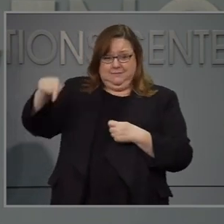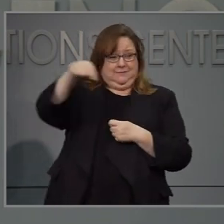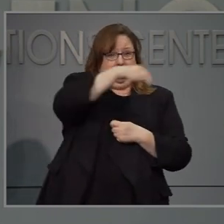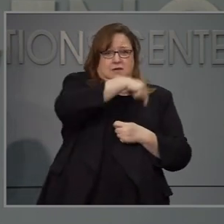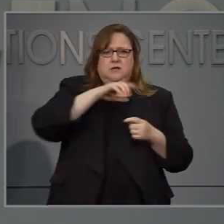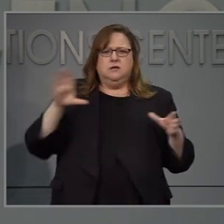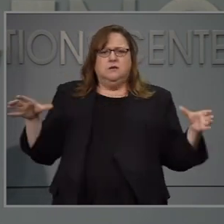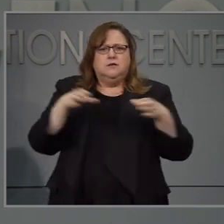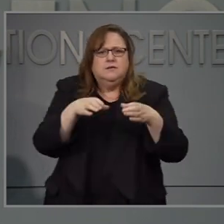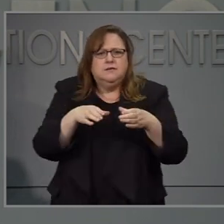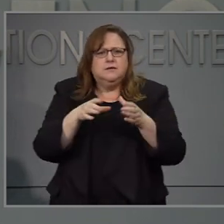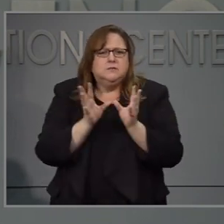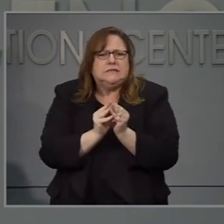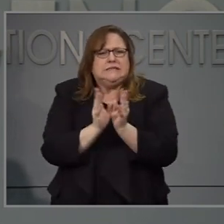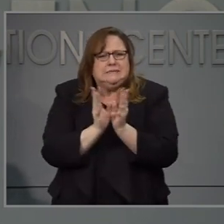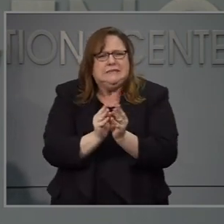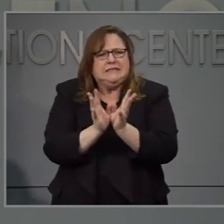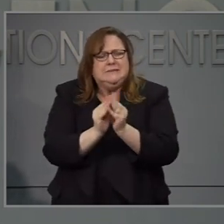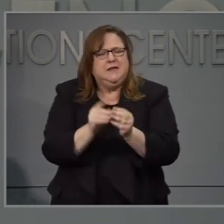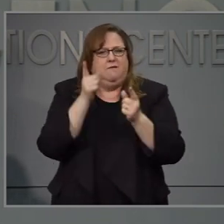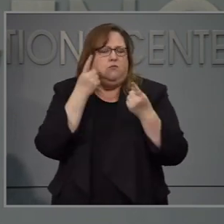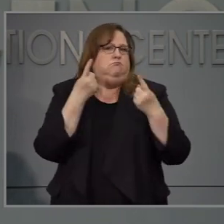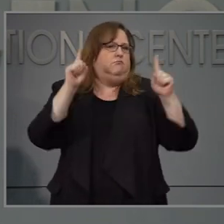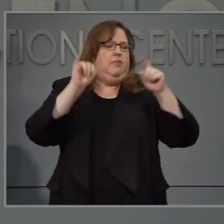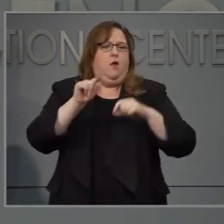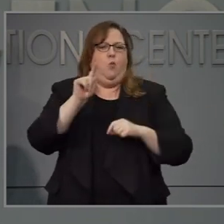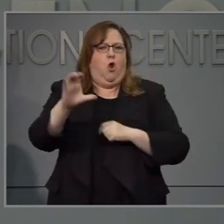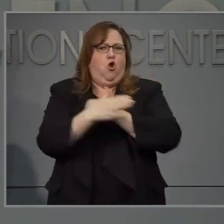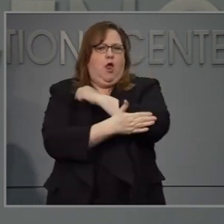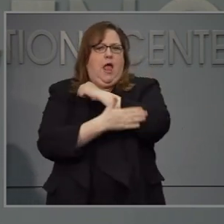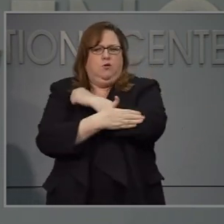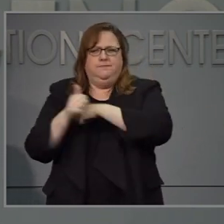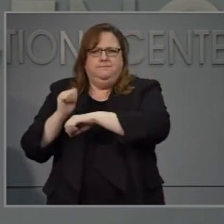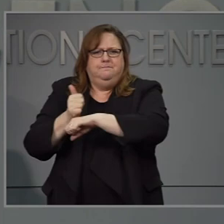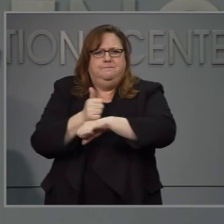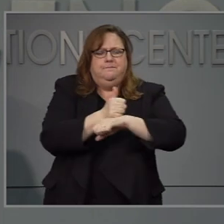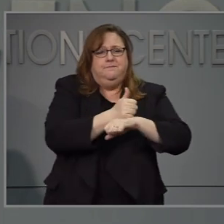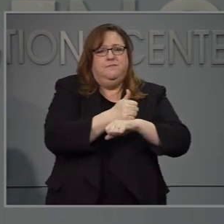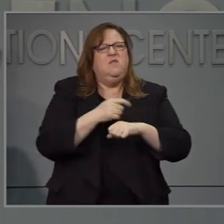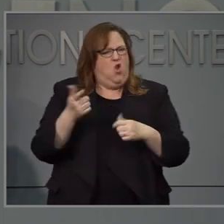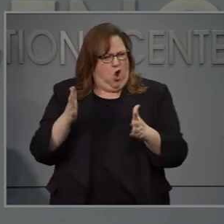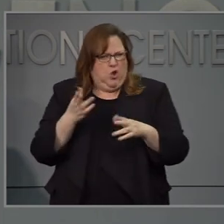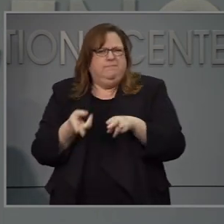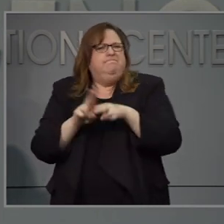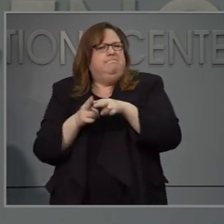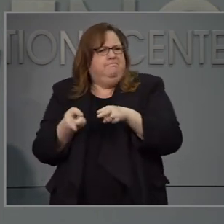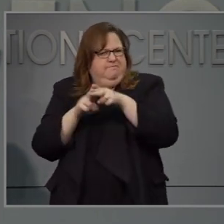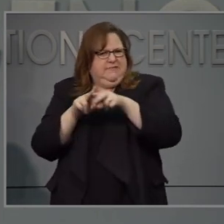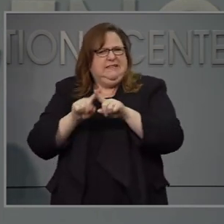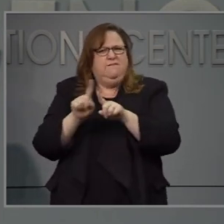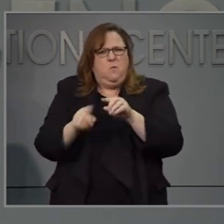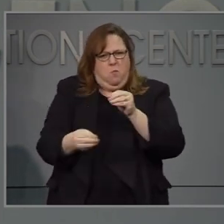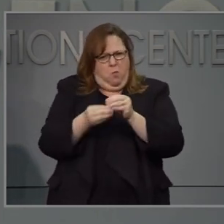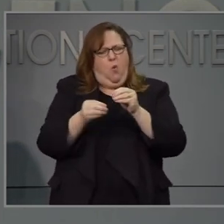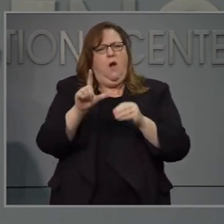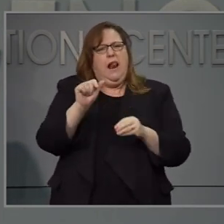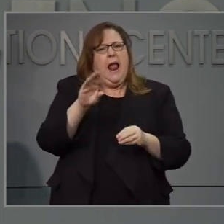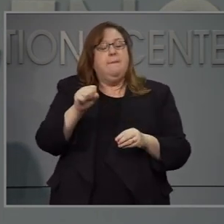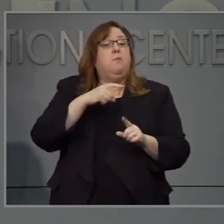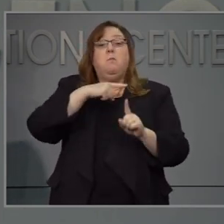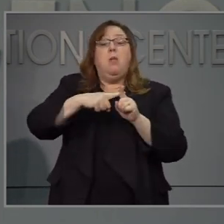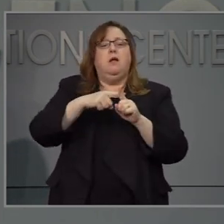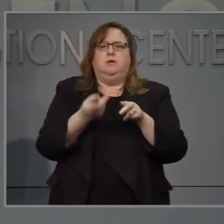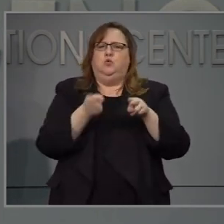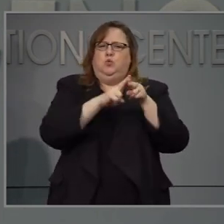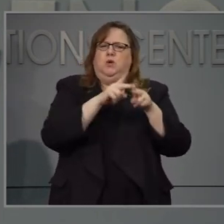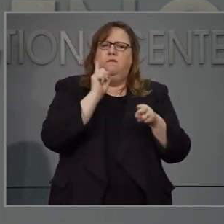regularmente para cumplir esta meta. Ya han ampliado la capacidad de laboratorios y están desarrollando recomendaciones para